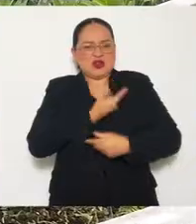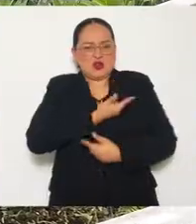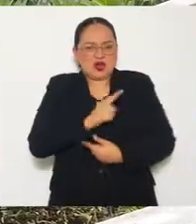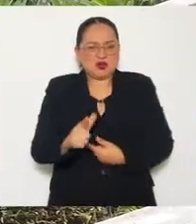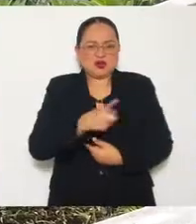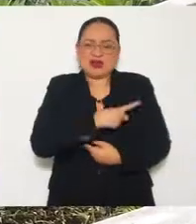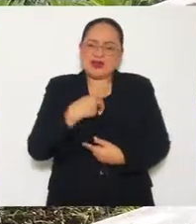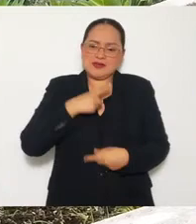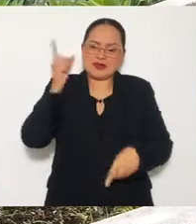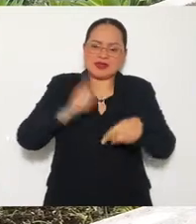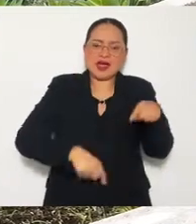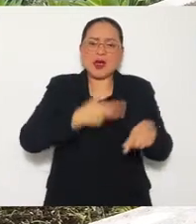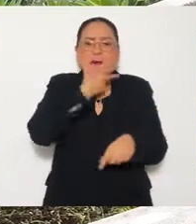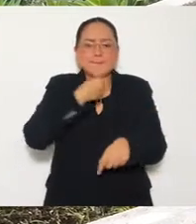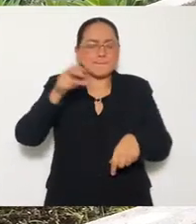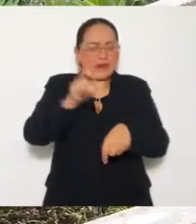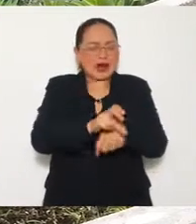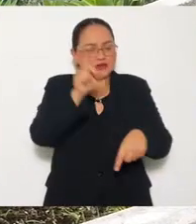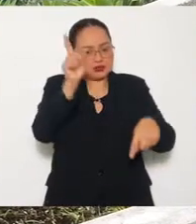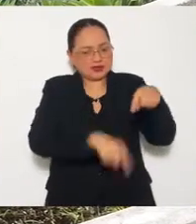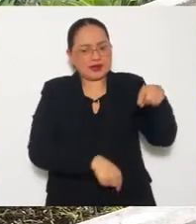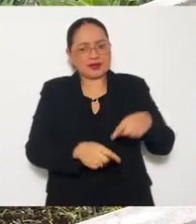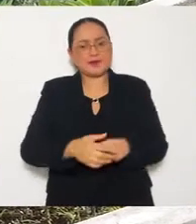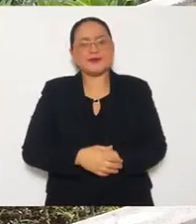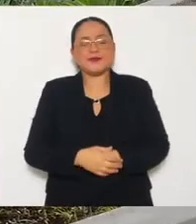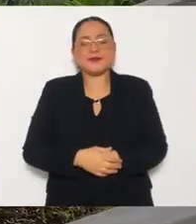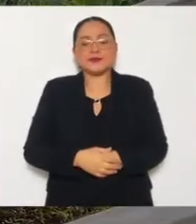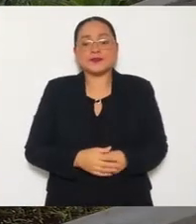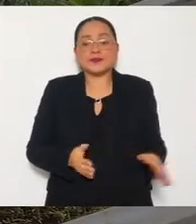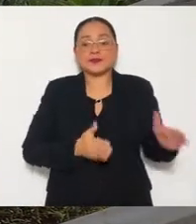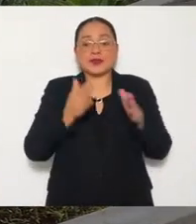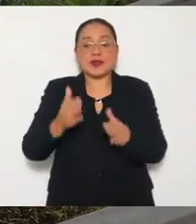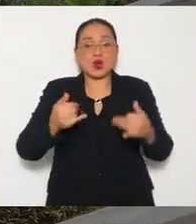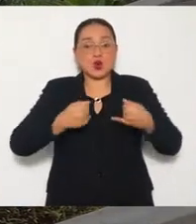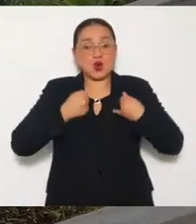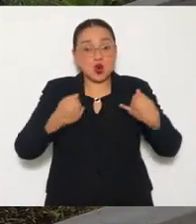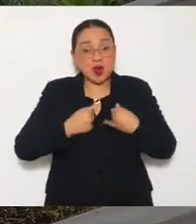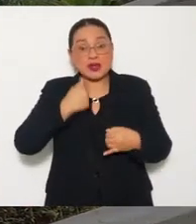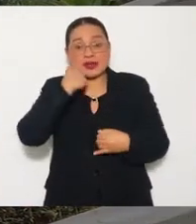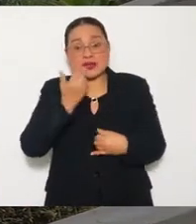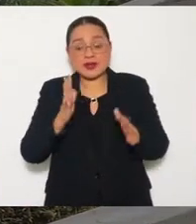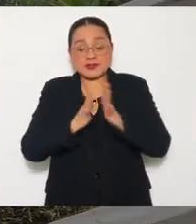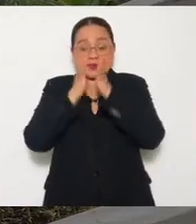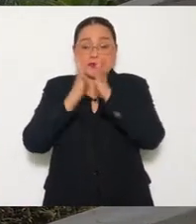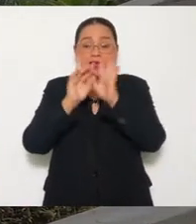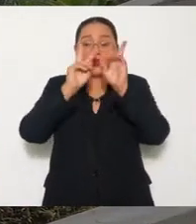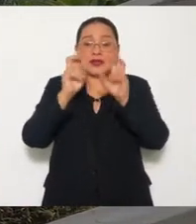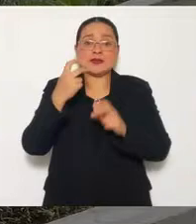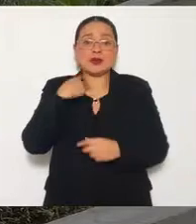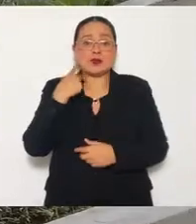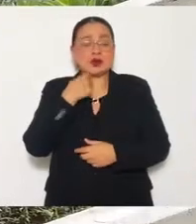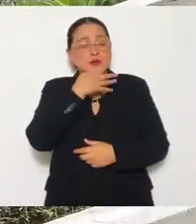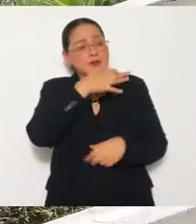gusta. De nuestra gran música del himno nacional. ¿Qué le dirías a los jóvenes que buscan entrar a la política?